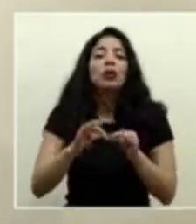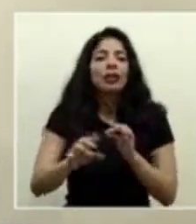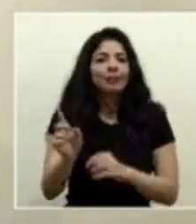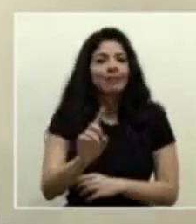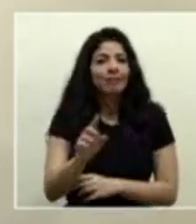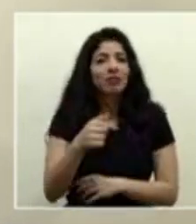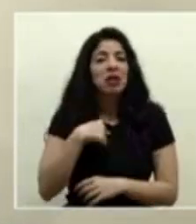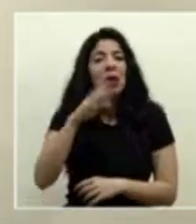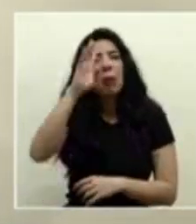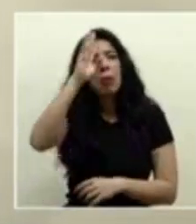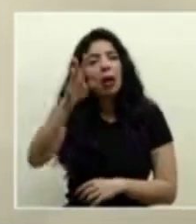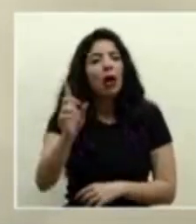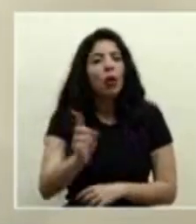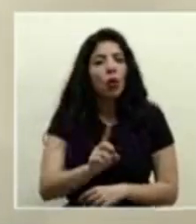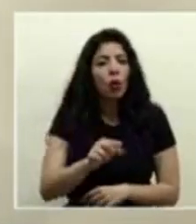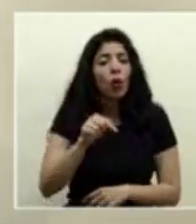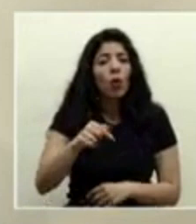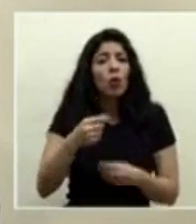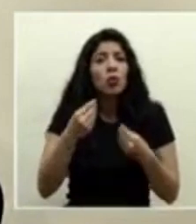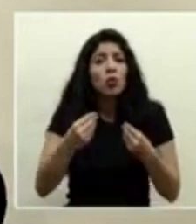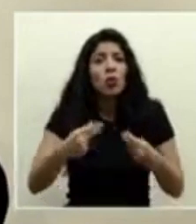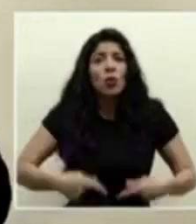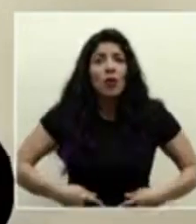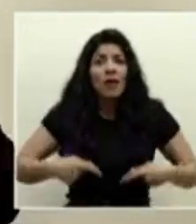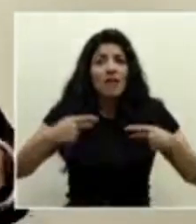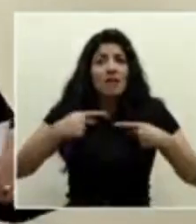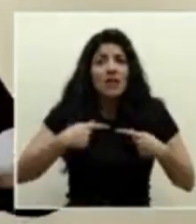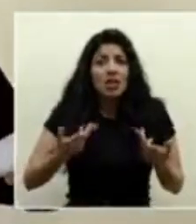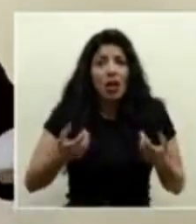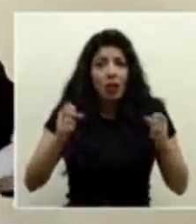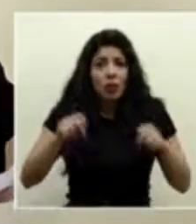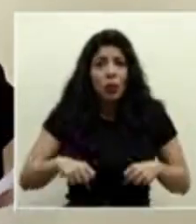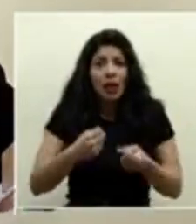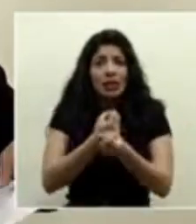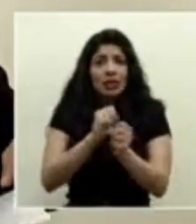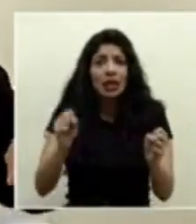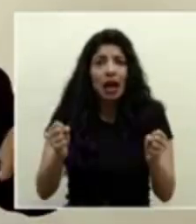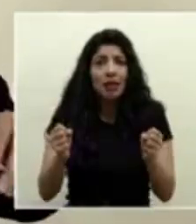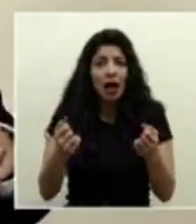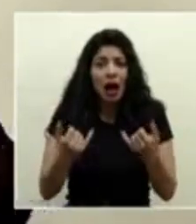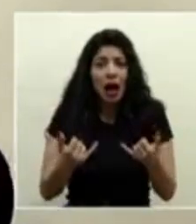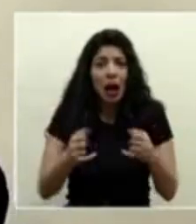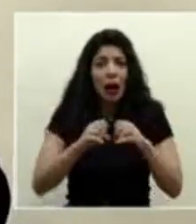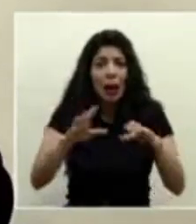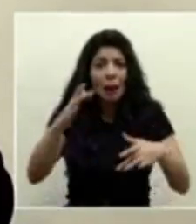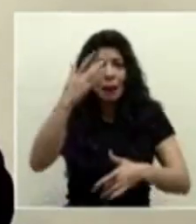hablando de algo antojadizo, estamos hablando de muchas vidas que se pueden salvar en medio de esta pandemia.